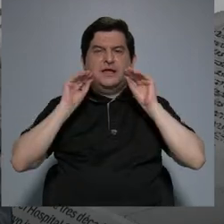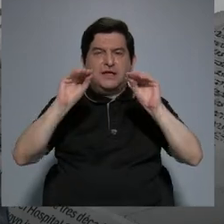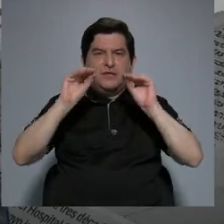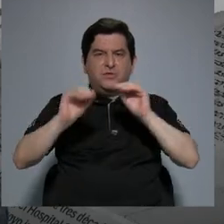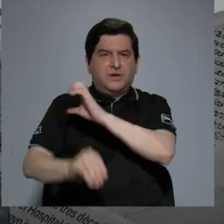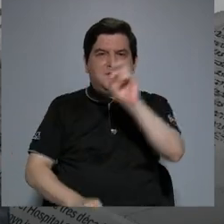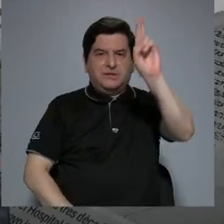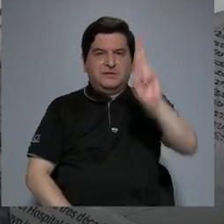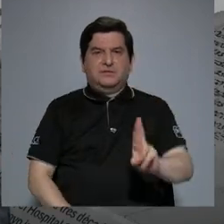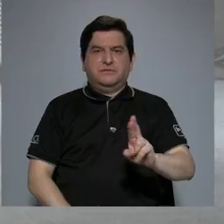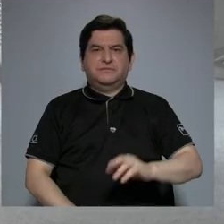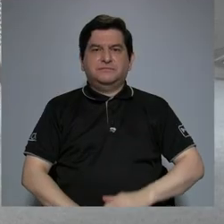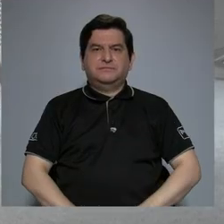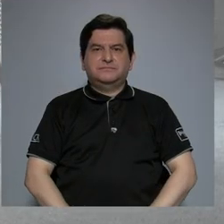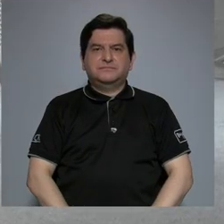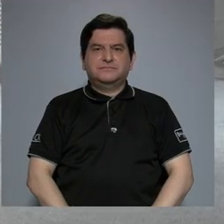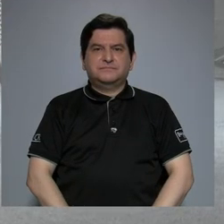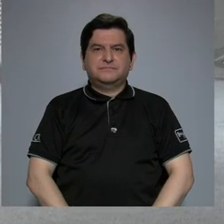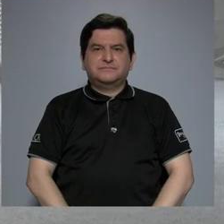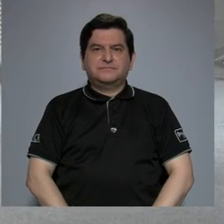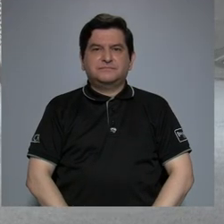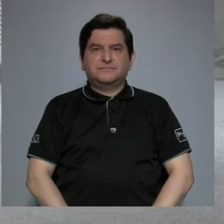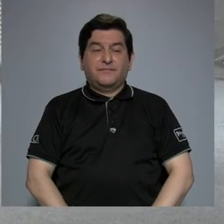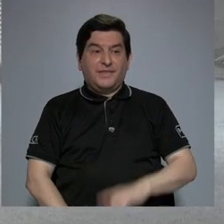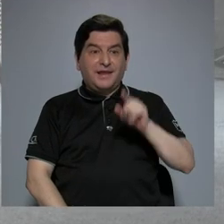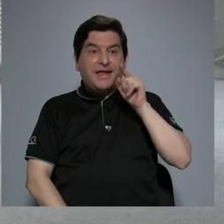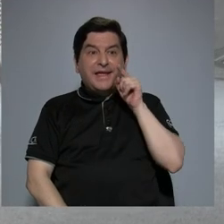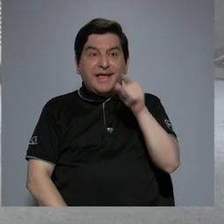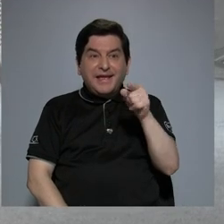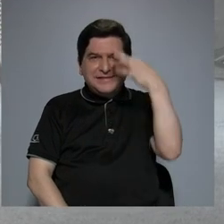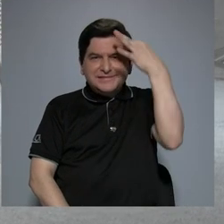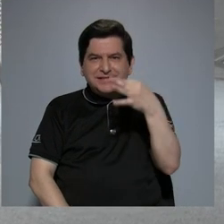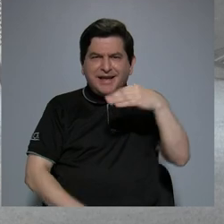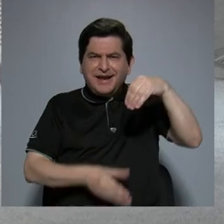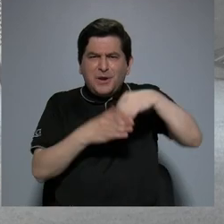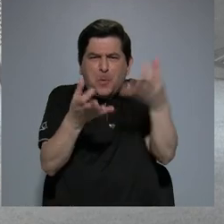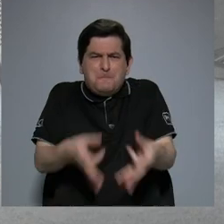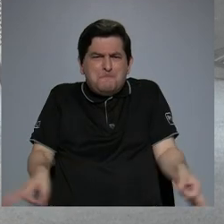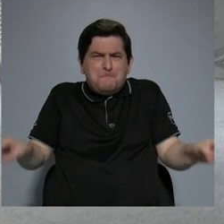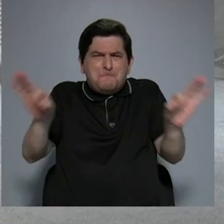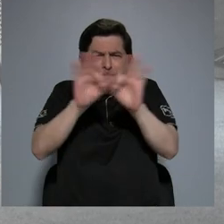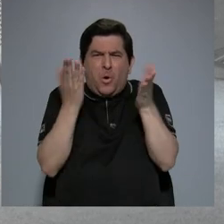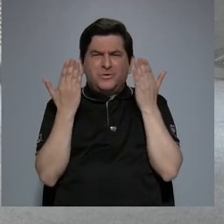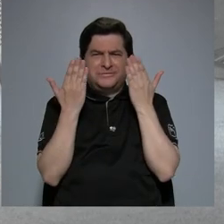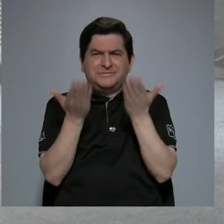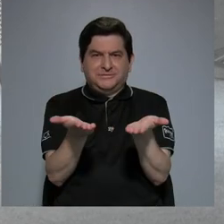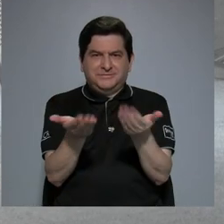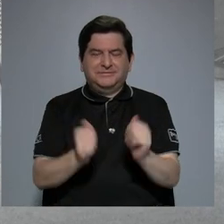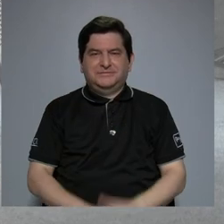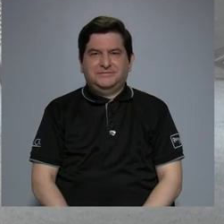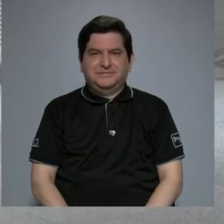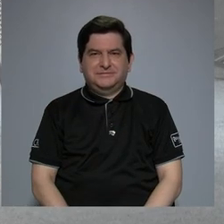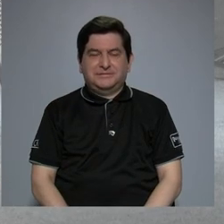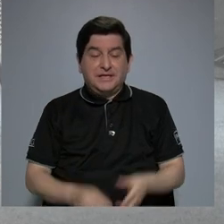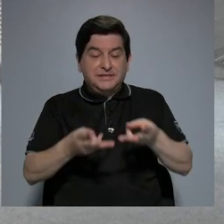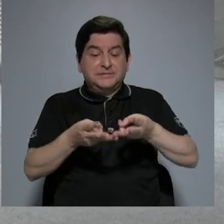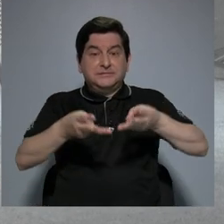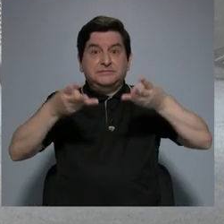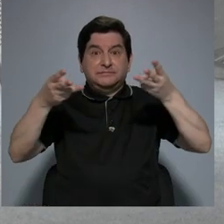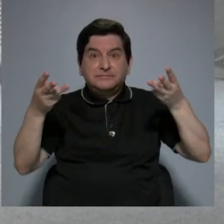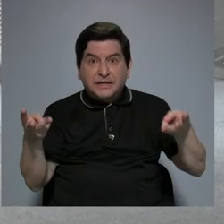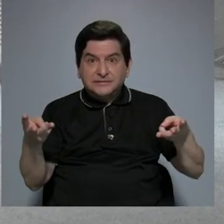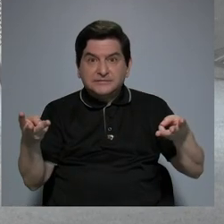costarricense. Ese es, creo que, el gran aporte que estamos dando, poder darle insumos